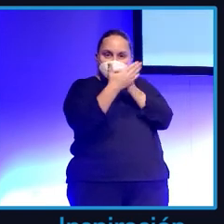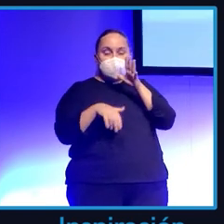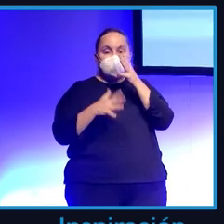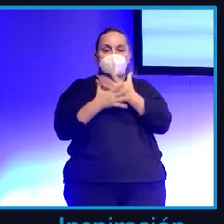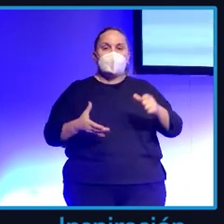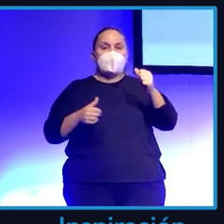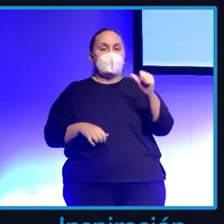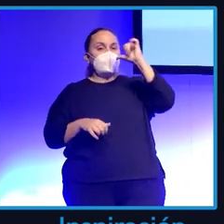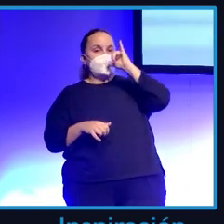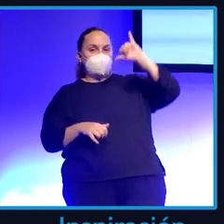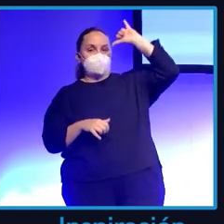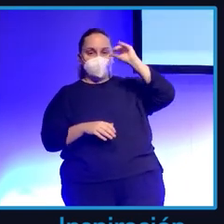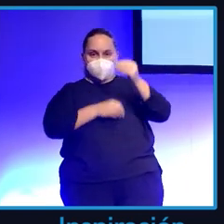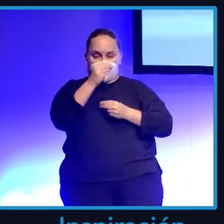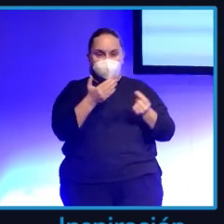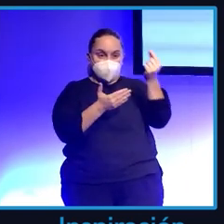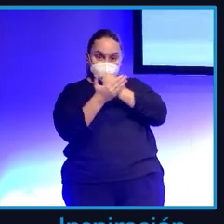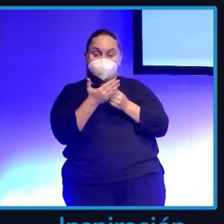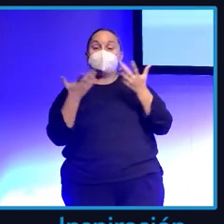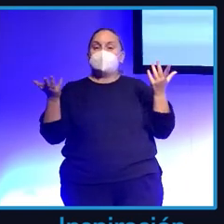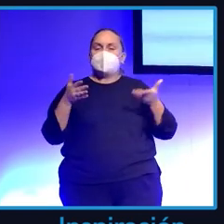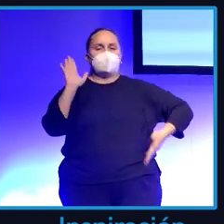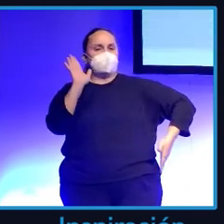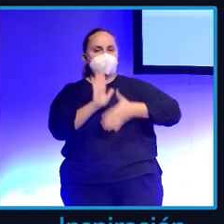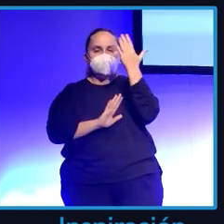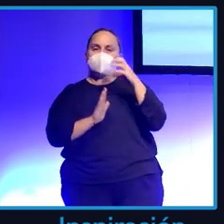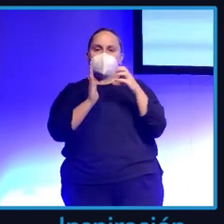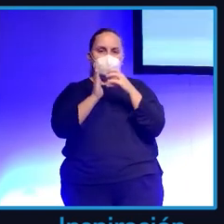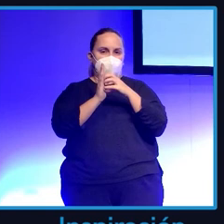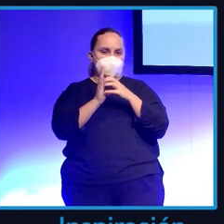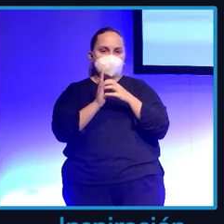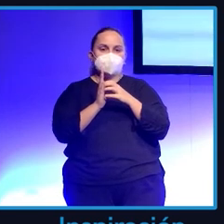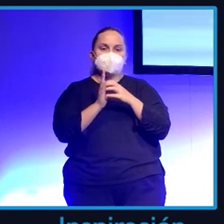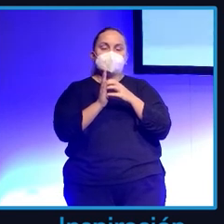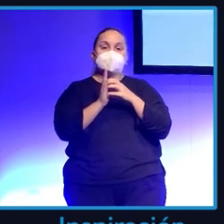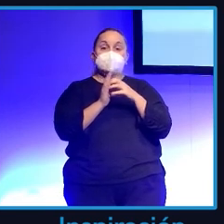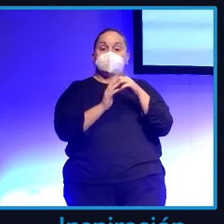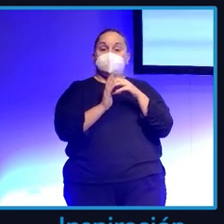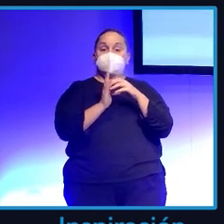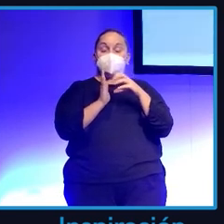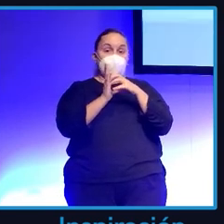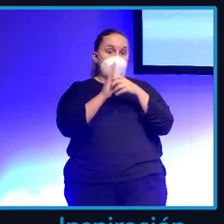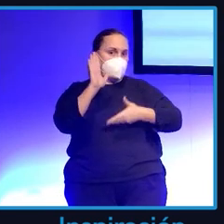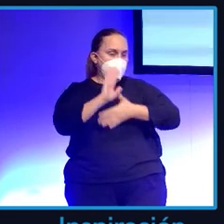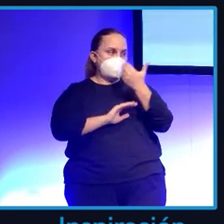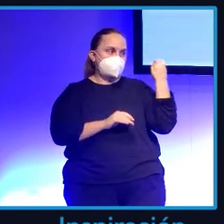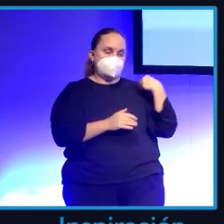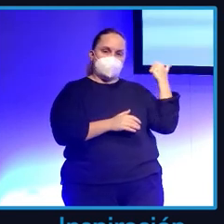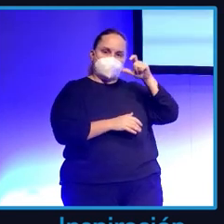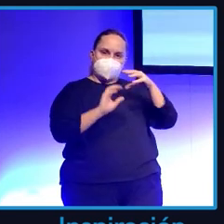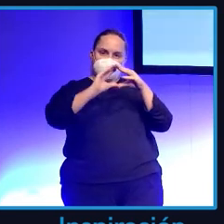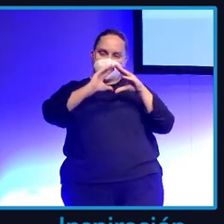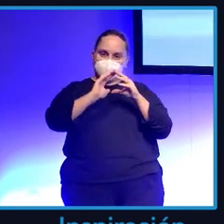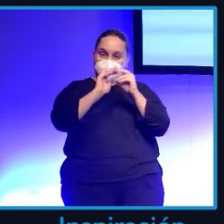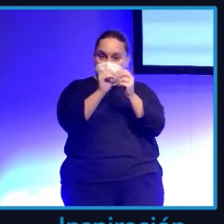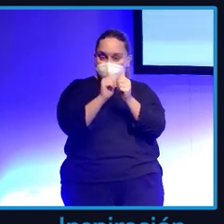La de Albacete la lié para ir a Cuenca. Este es el mismo artesano que veíais ahí y estábamos haciendo un